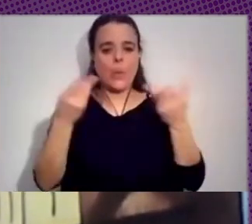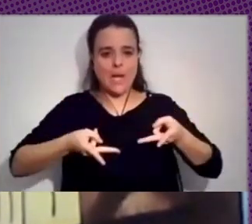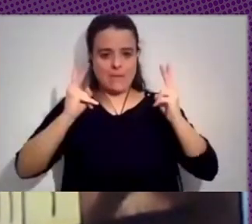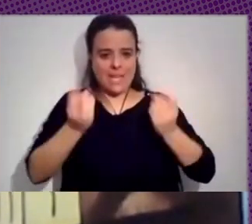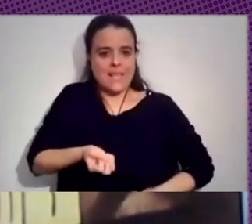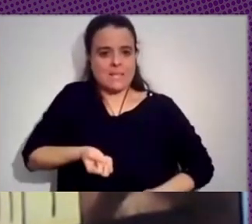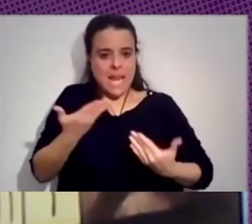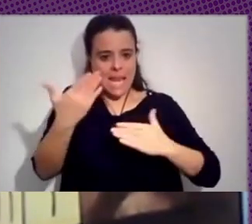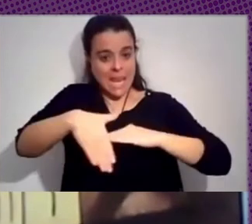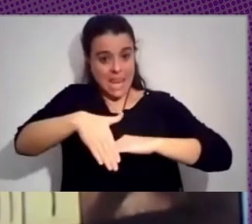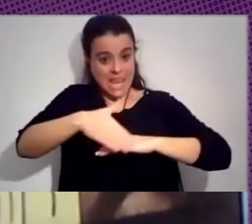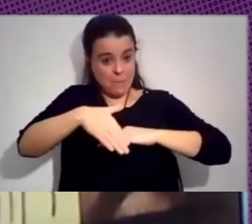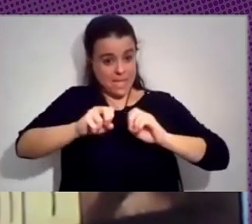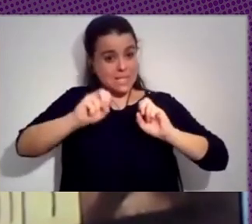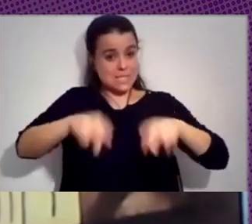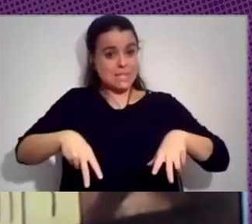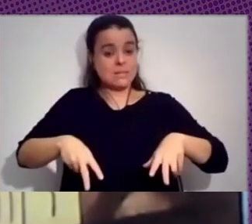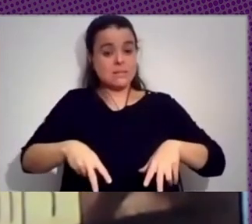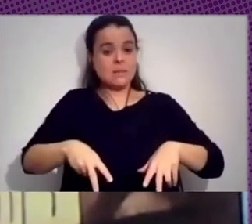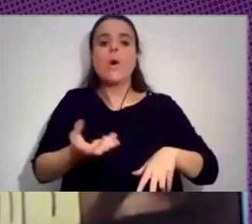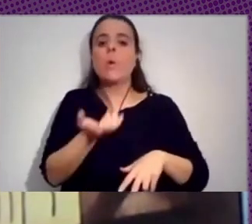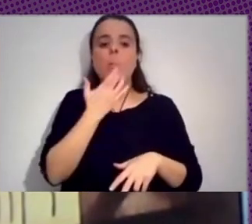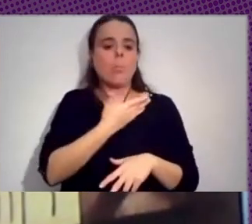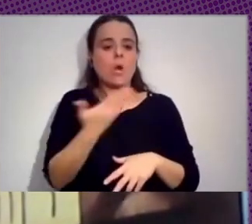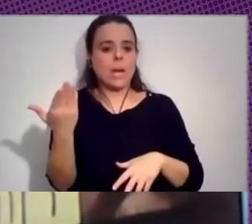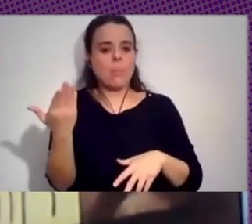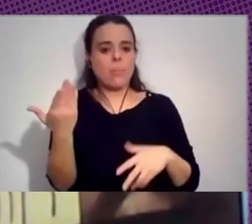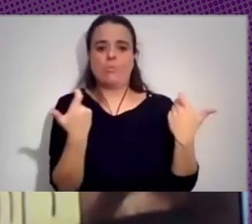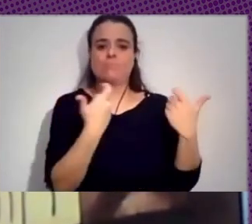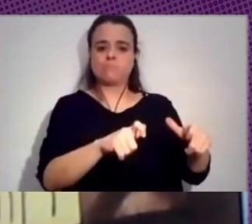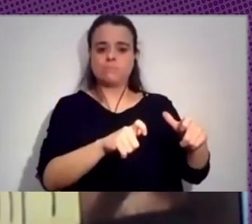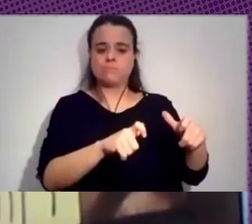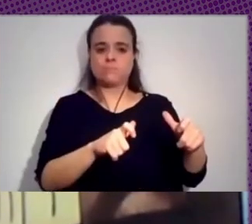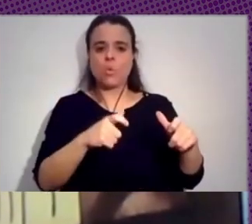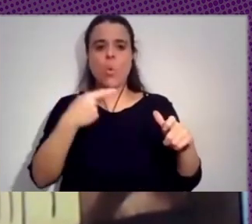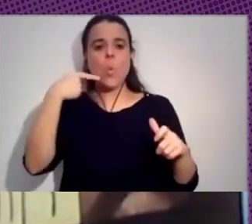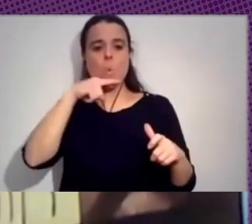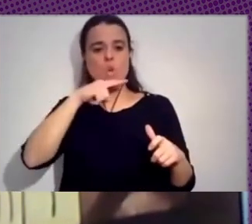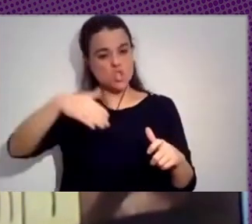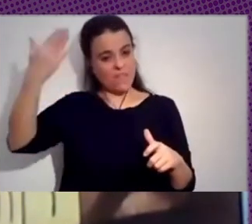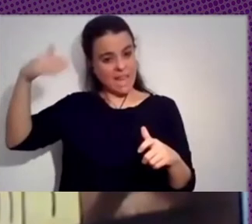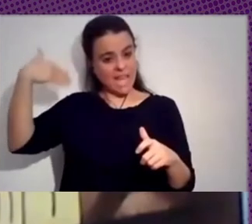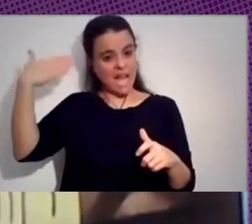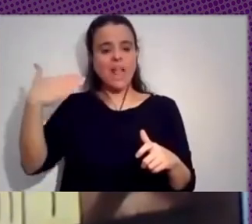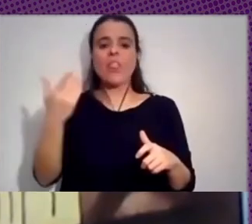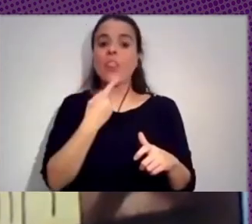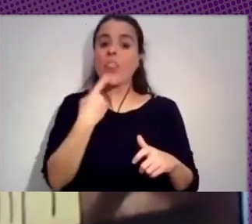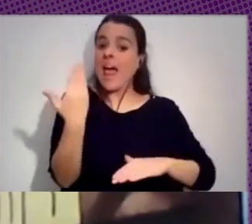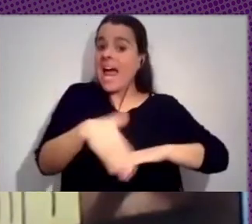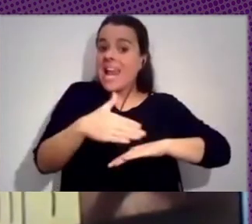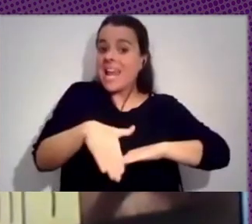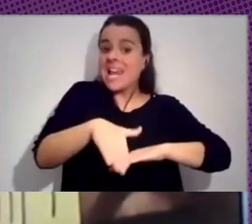que estaban planteados sobre la mesa, que por ejemplo la delegación de la Unión Soviética entonces planteaba que había que poner un límite al